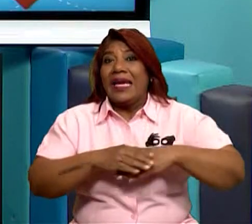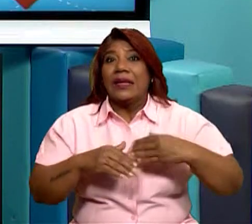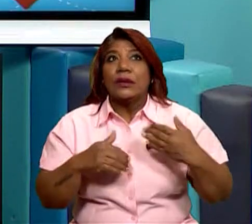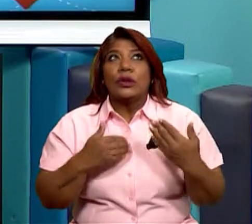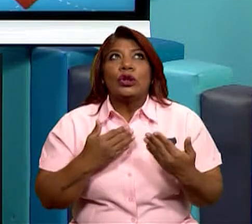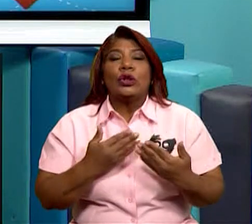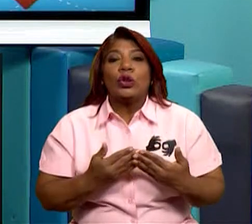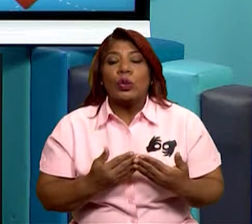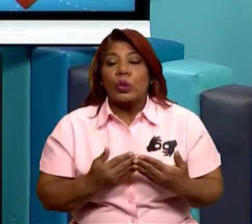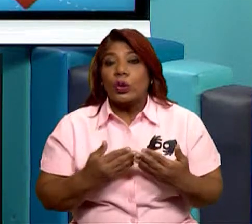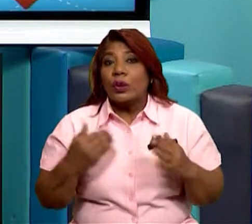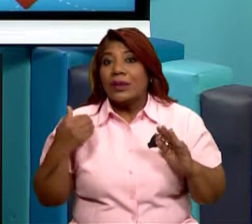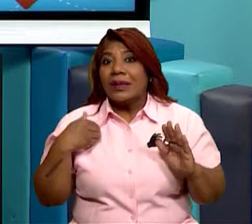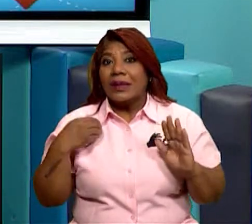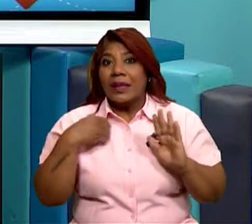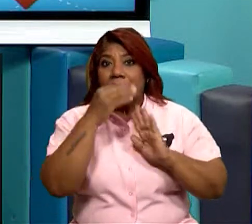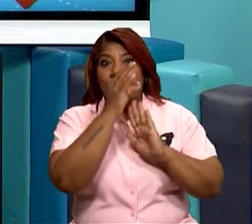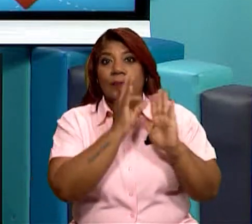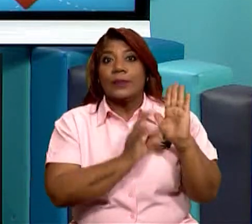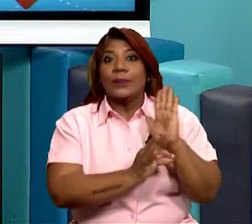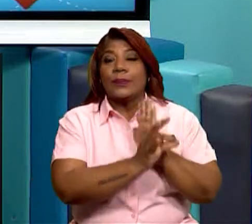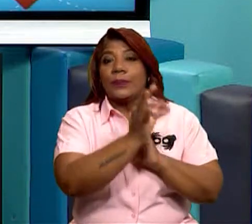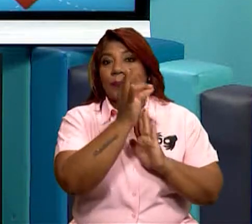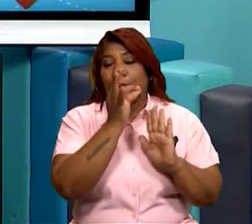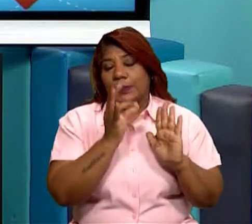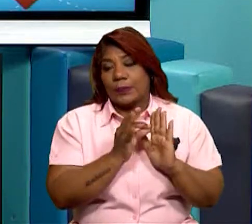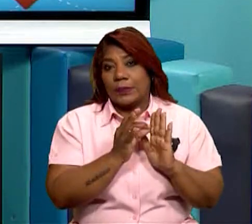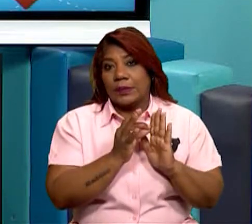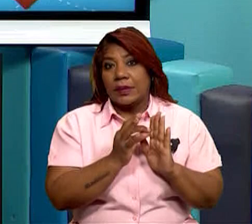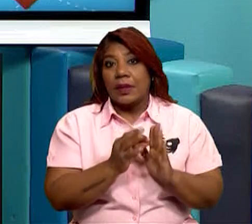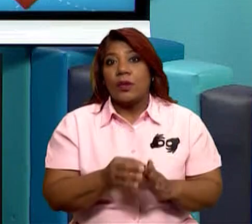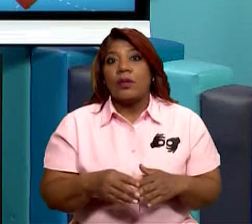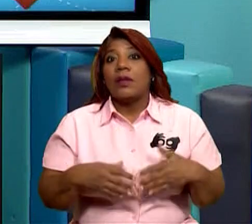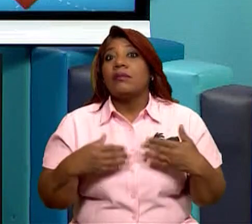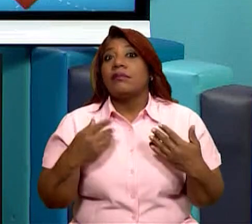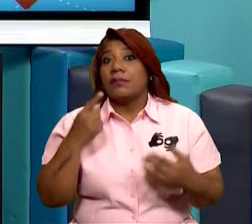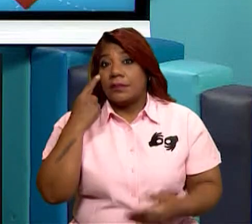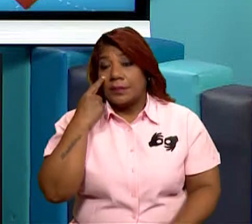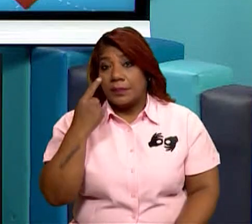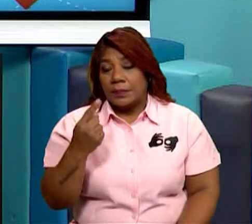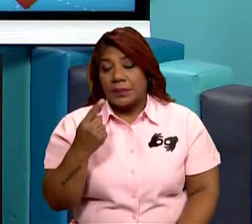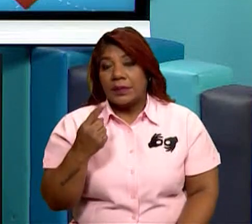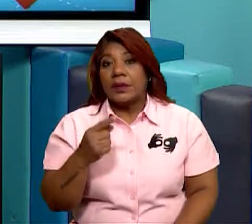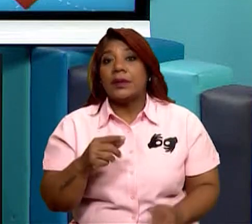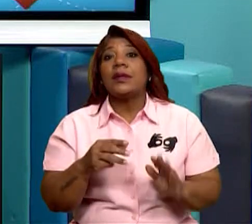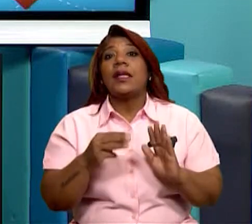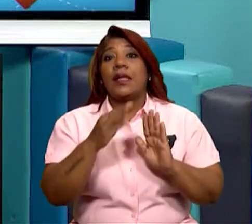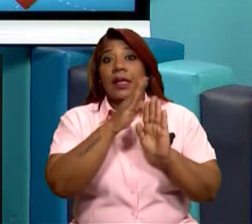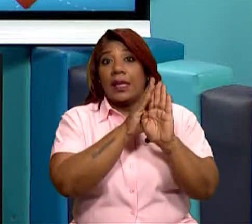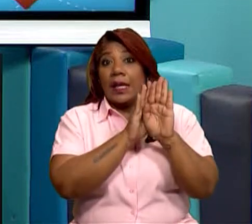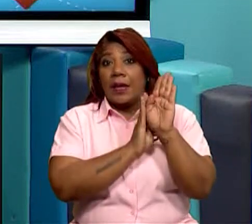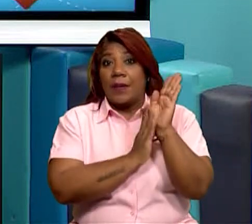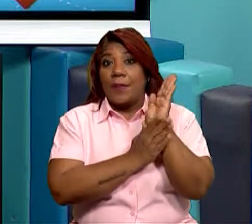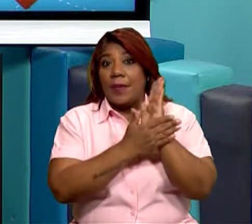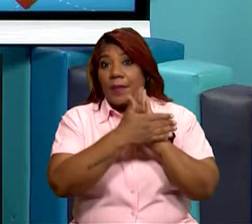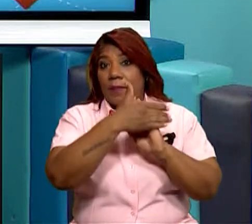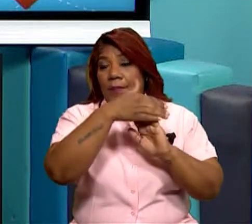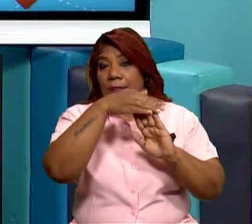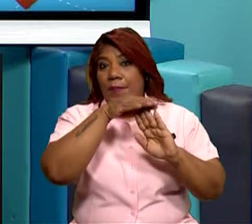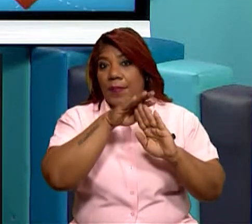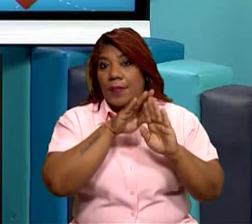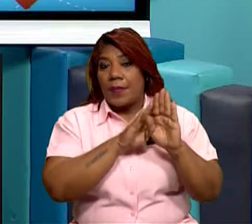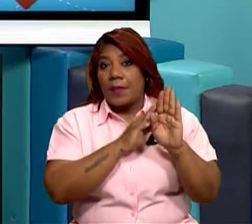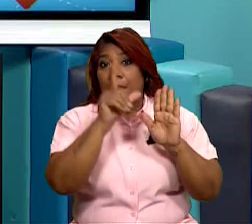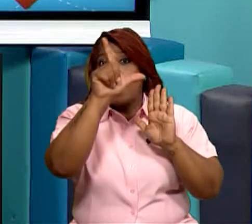tenemos nosotros células. Y nosotros conocemos las partes, membrana, ya, celular, tenemos